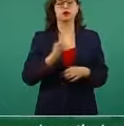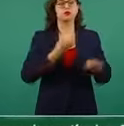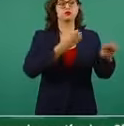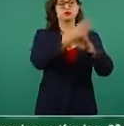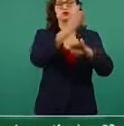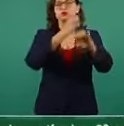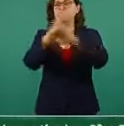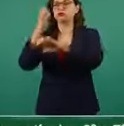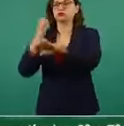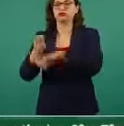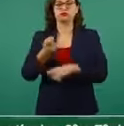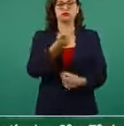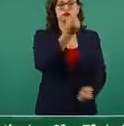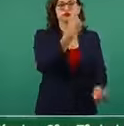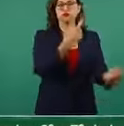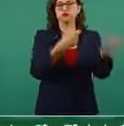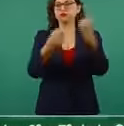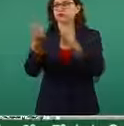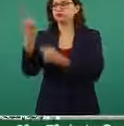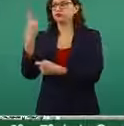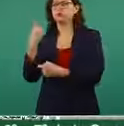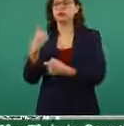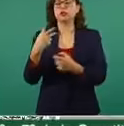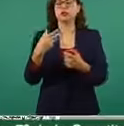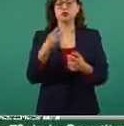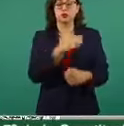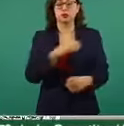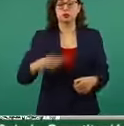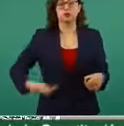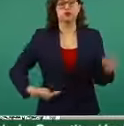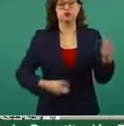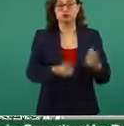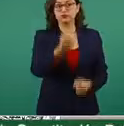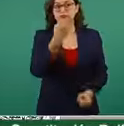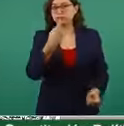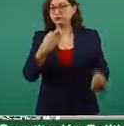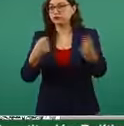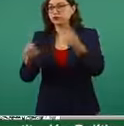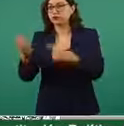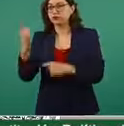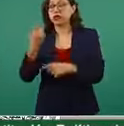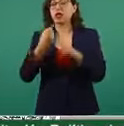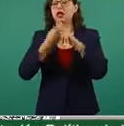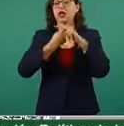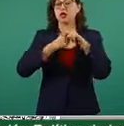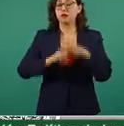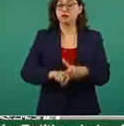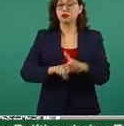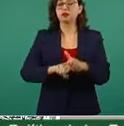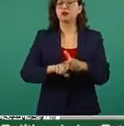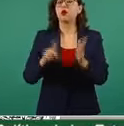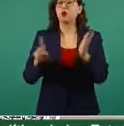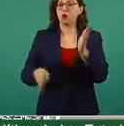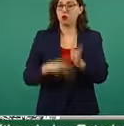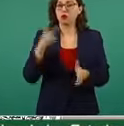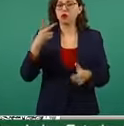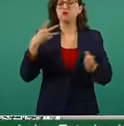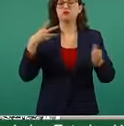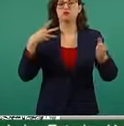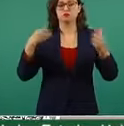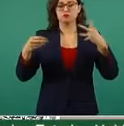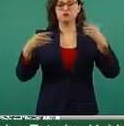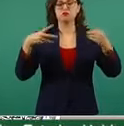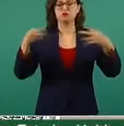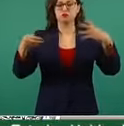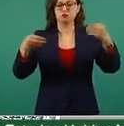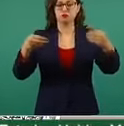municipios en donde ha habido un poco de contagio últimamente, pero ya se